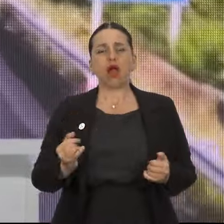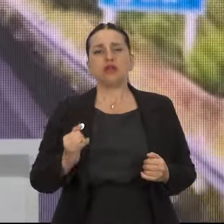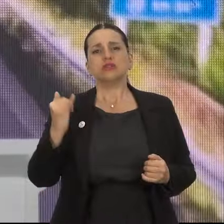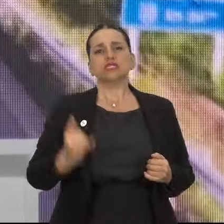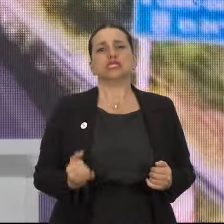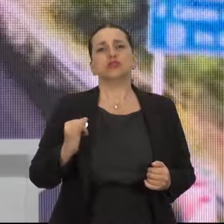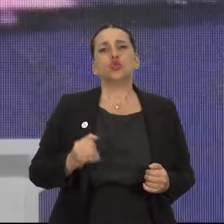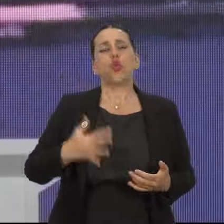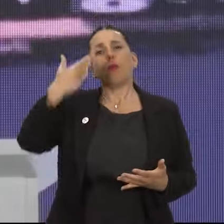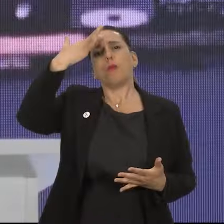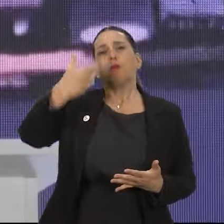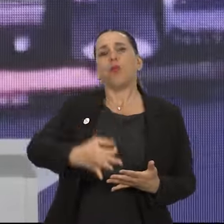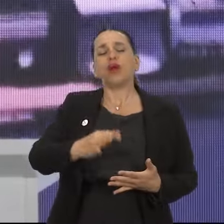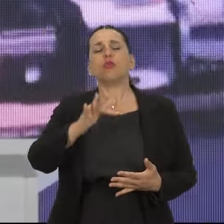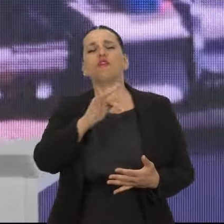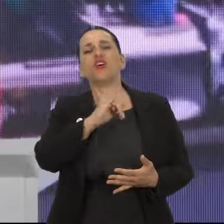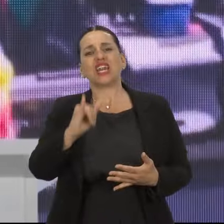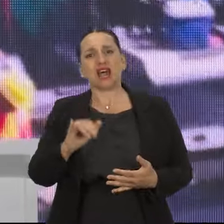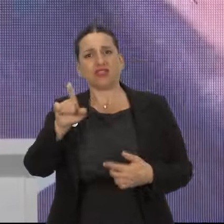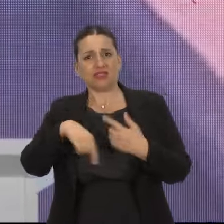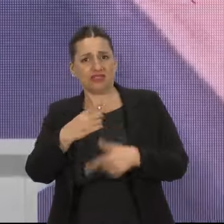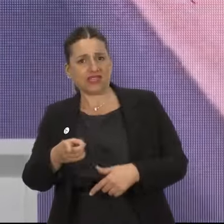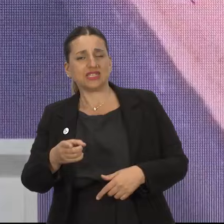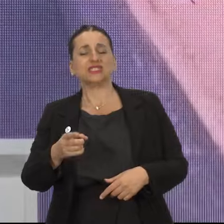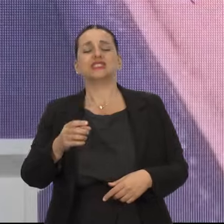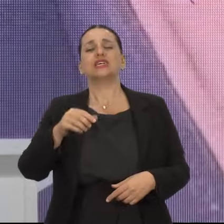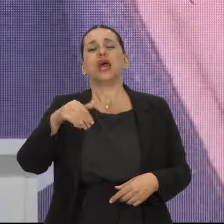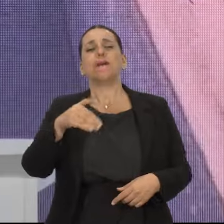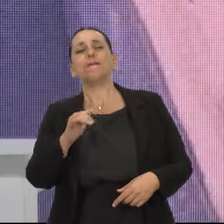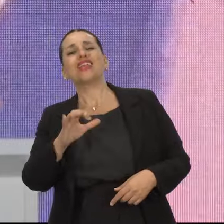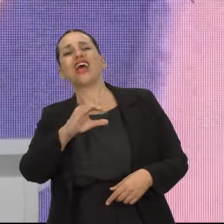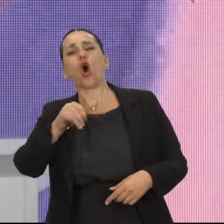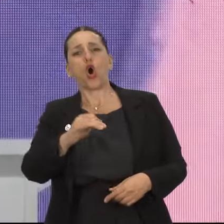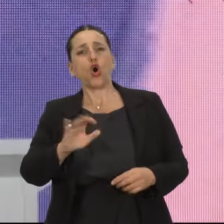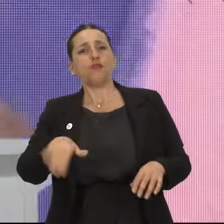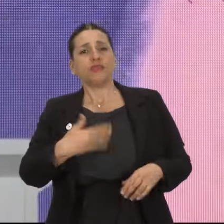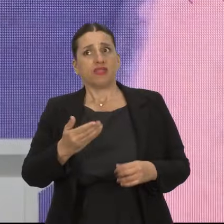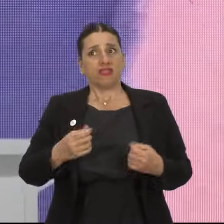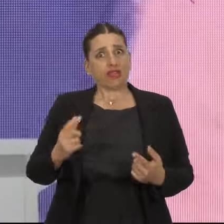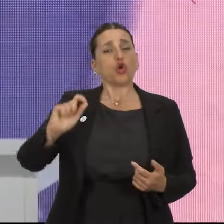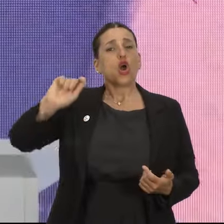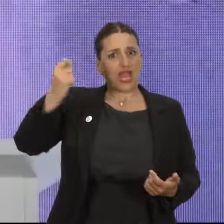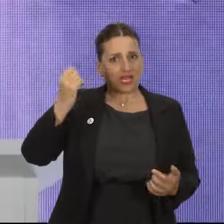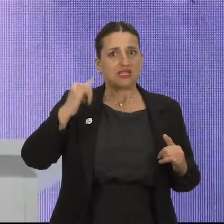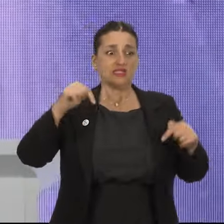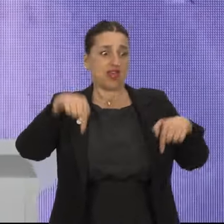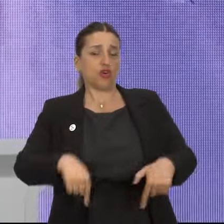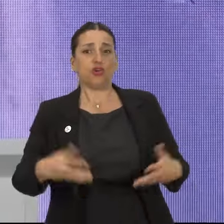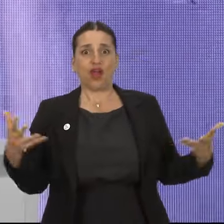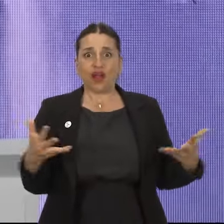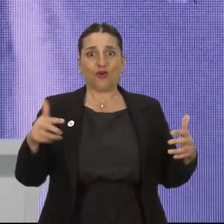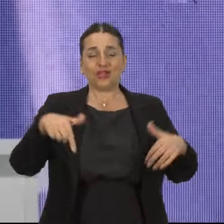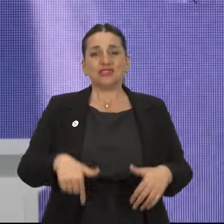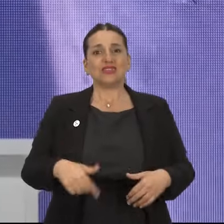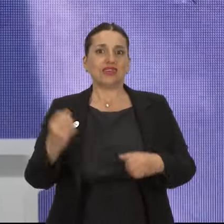estuvimos en Pueblo Fernández, en Matahojo, apagando el último generador y dando electricidad y